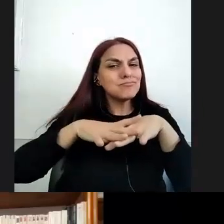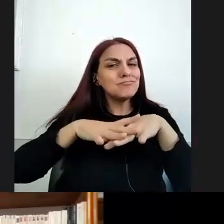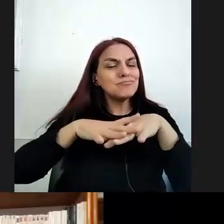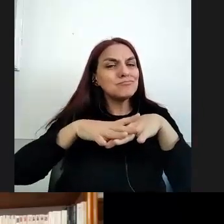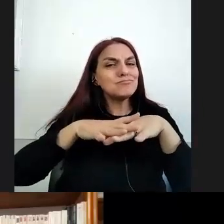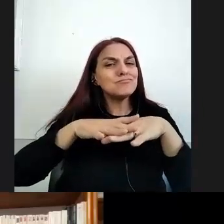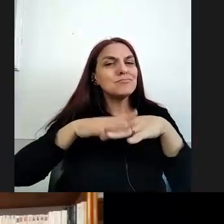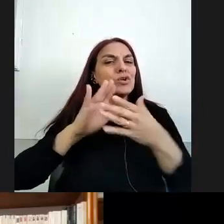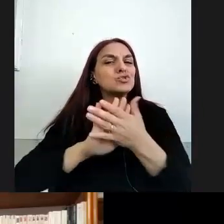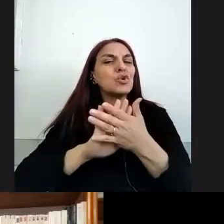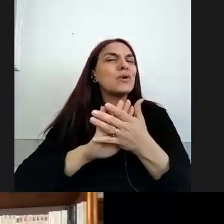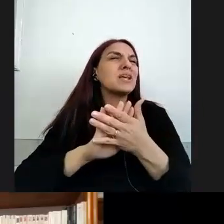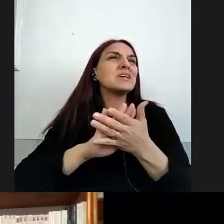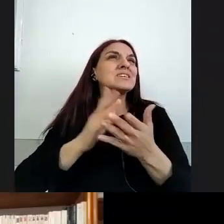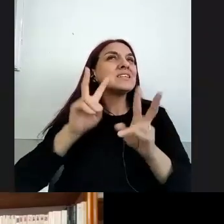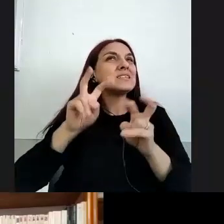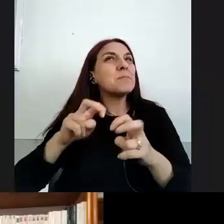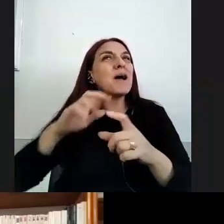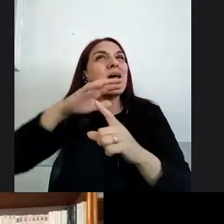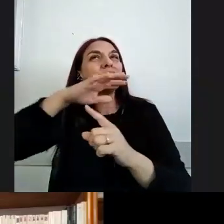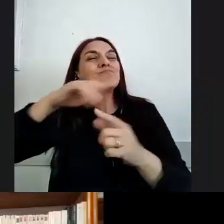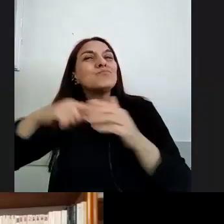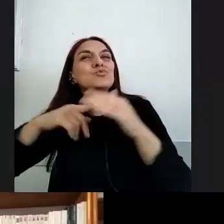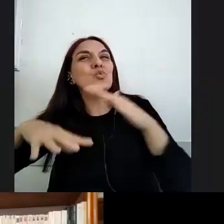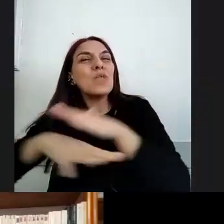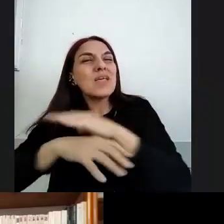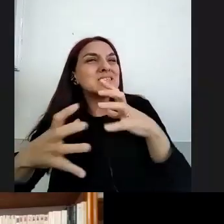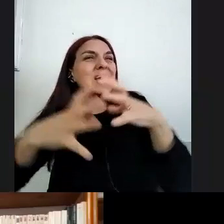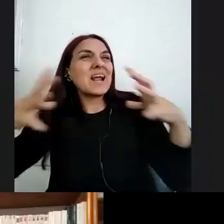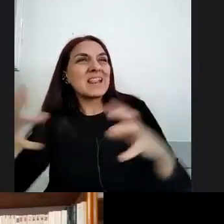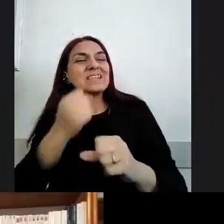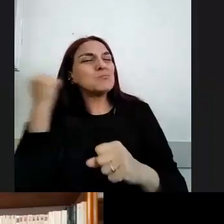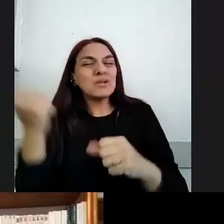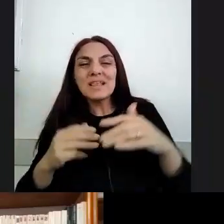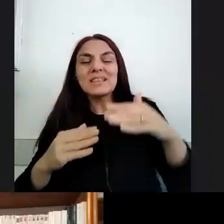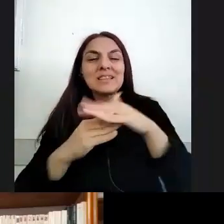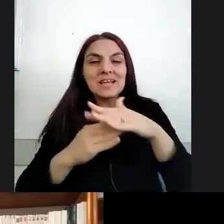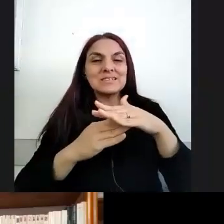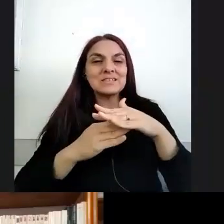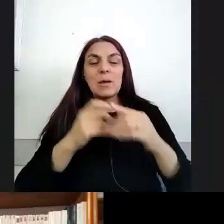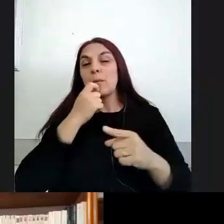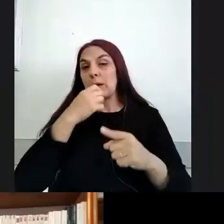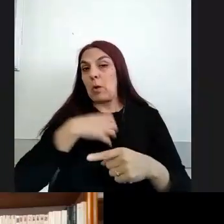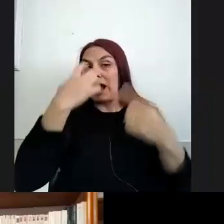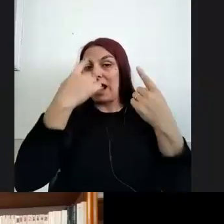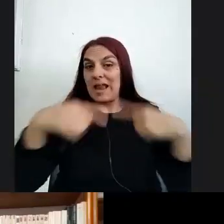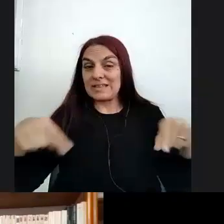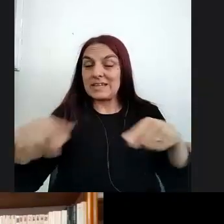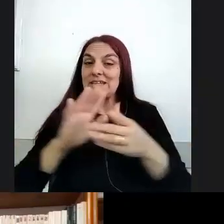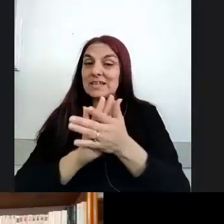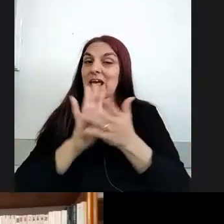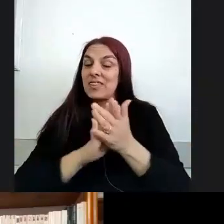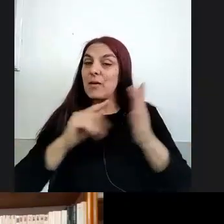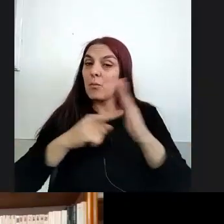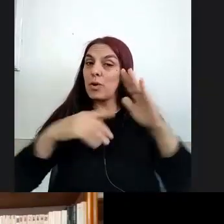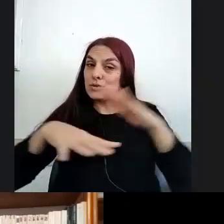contextos de las grandes ciudades en las grandes ciudades en donde además digamos en las características de lo que llamamos el área metropolitana de